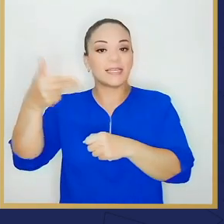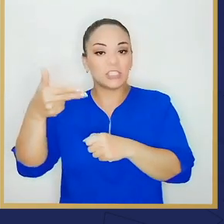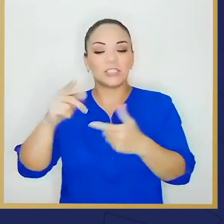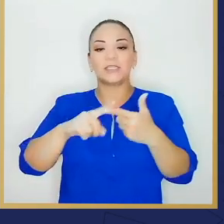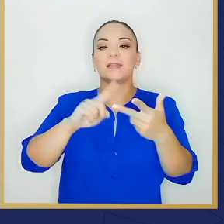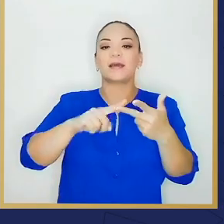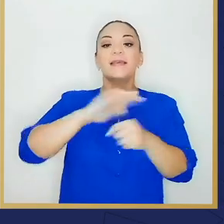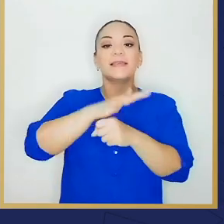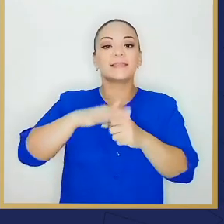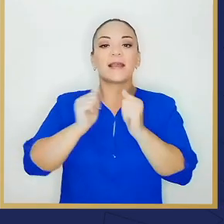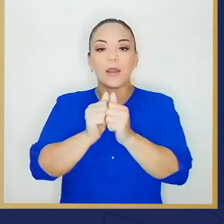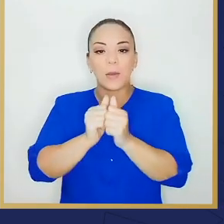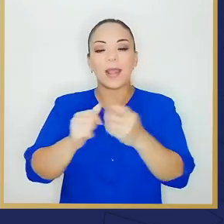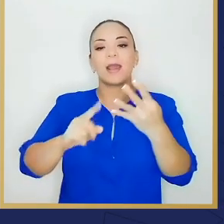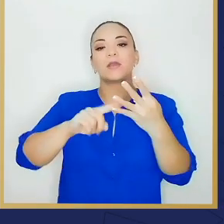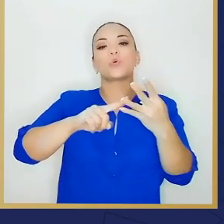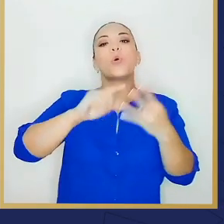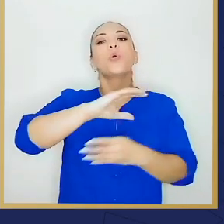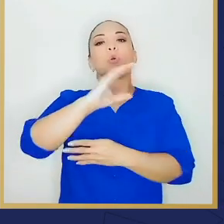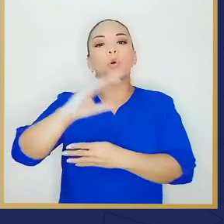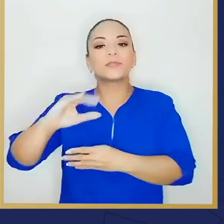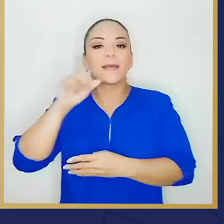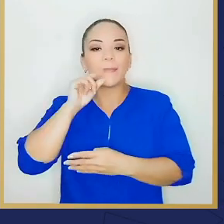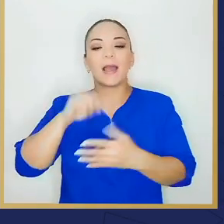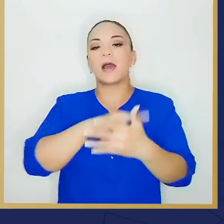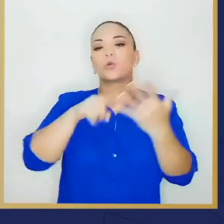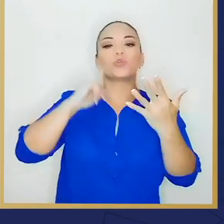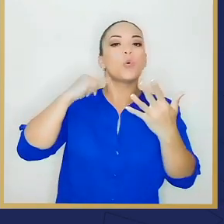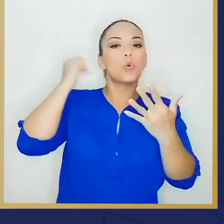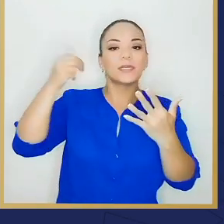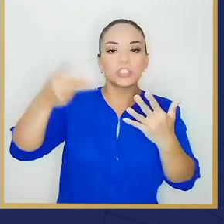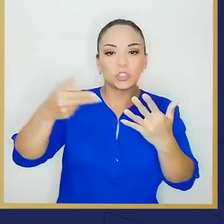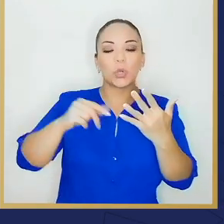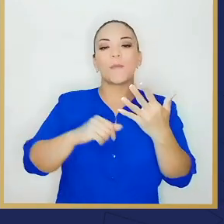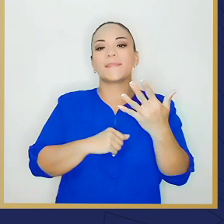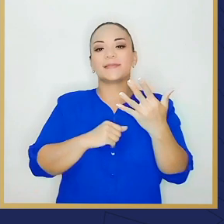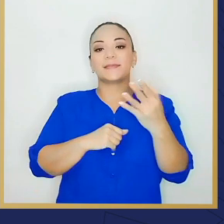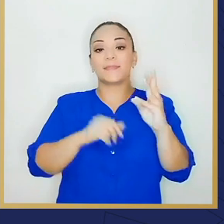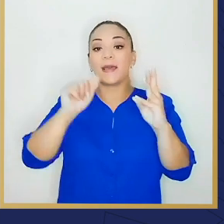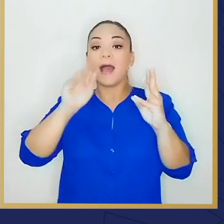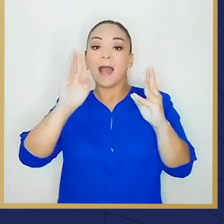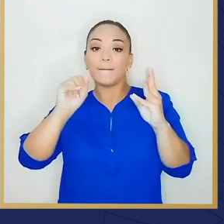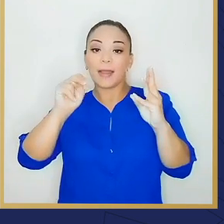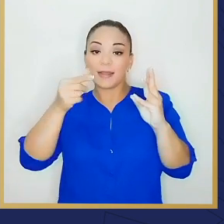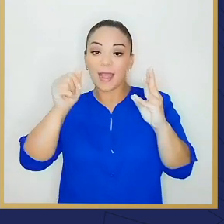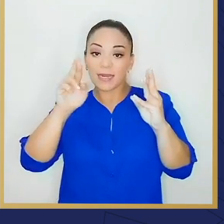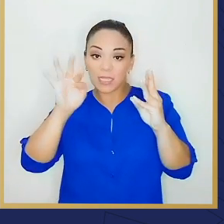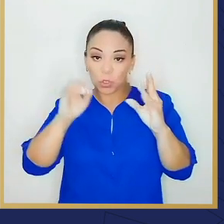Chira, de la isla Caballo, de Costa Pájaro, de Chómez, de Avangaritos,